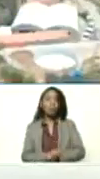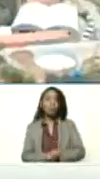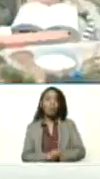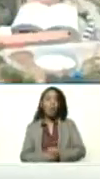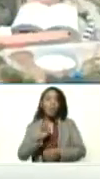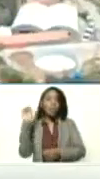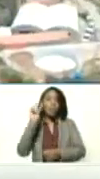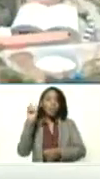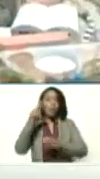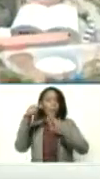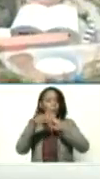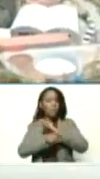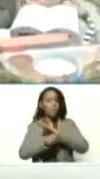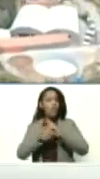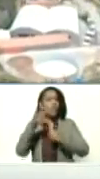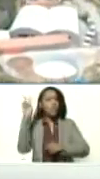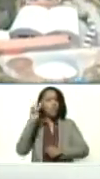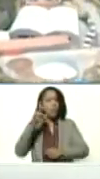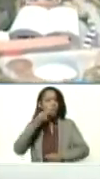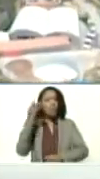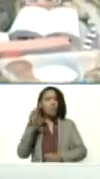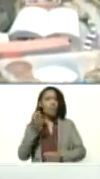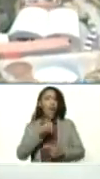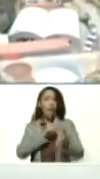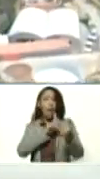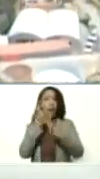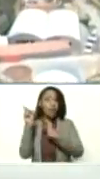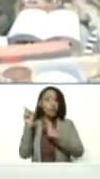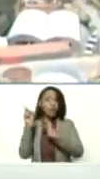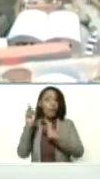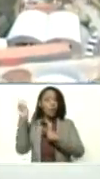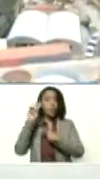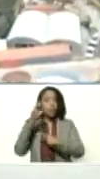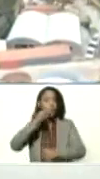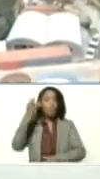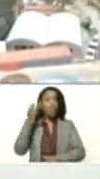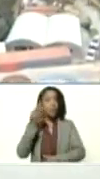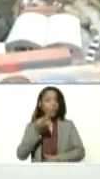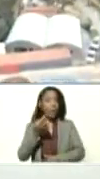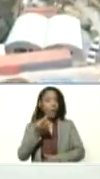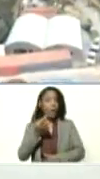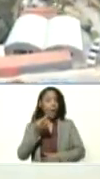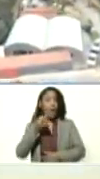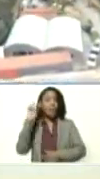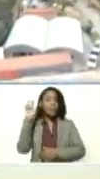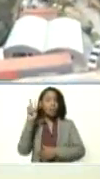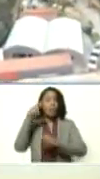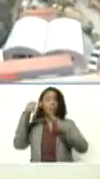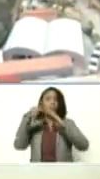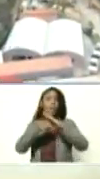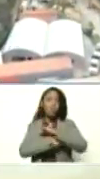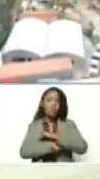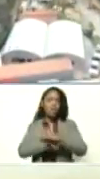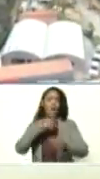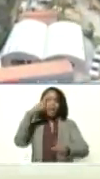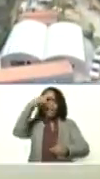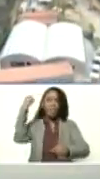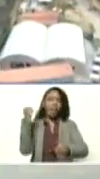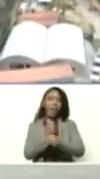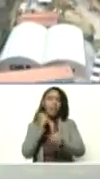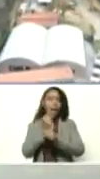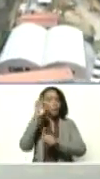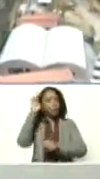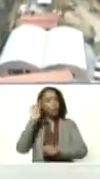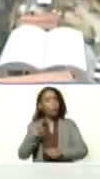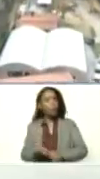venezuela profunda la venezuela de verdad esta es la venezuela de verdad la venezuela profunda la que trabaja todos los días